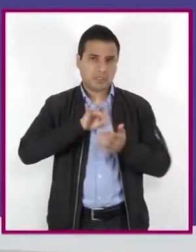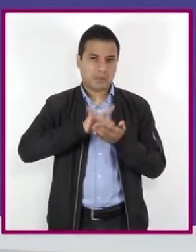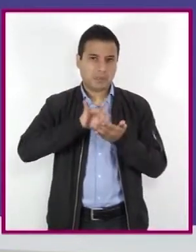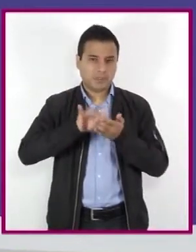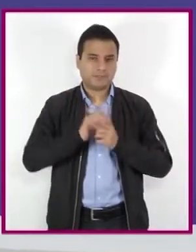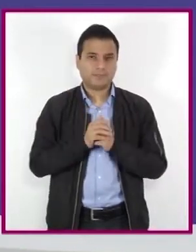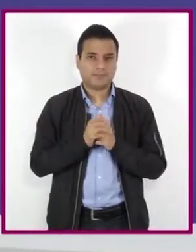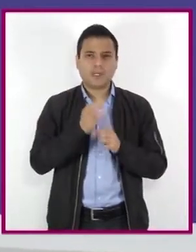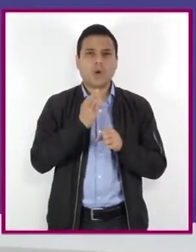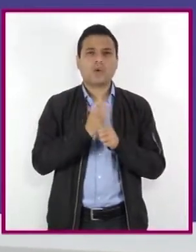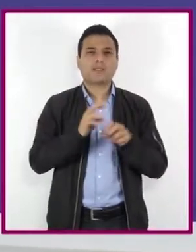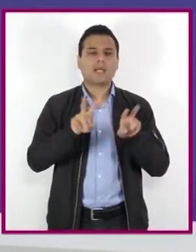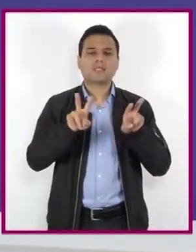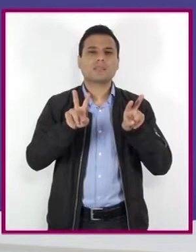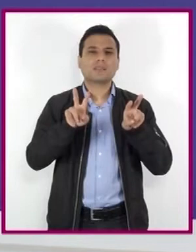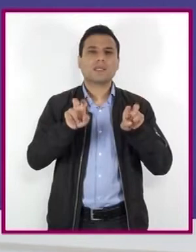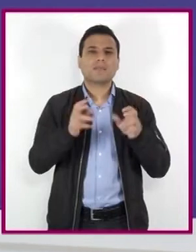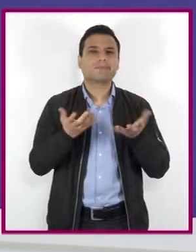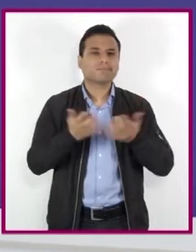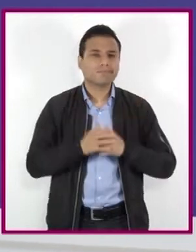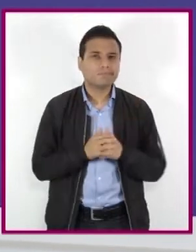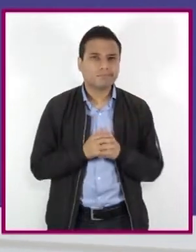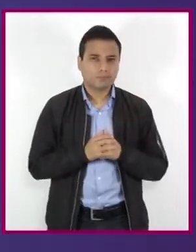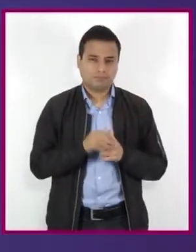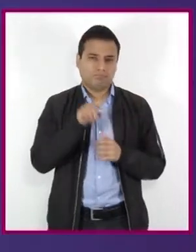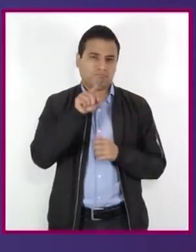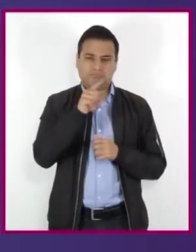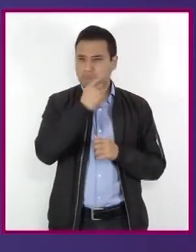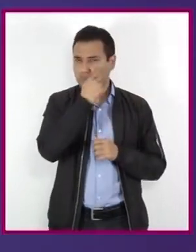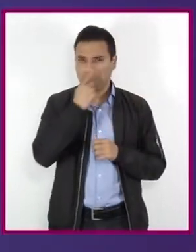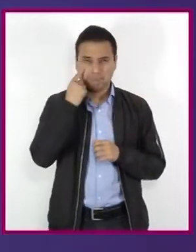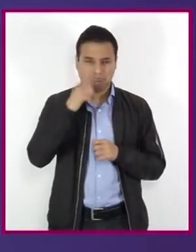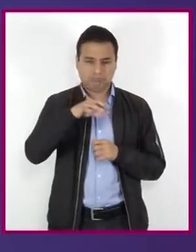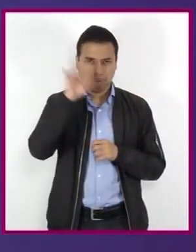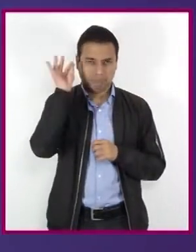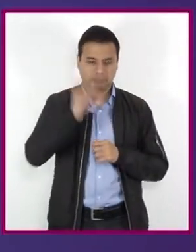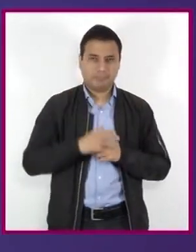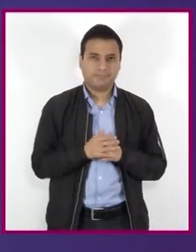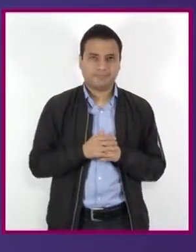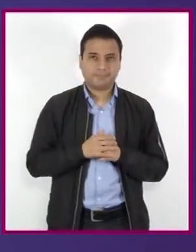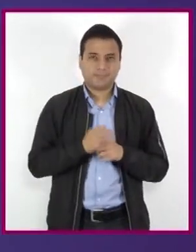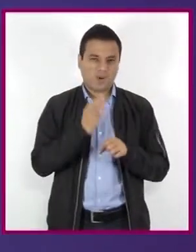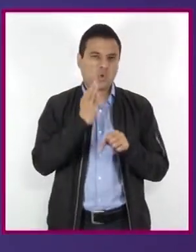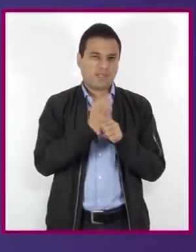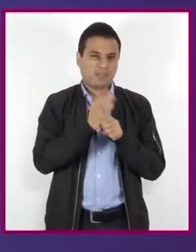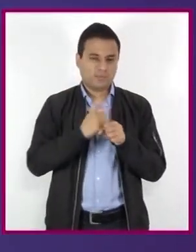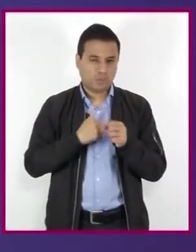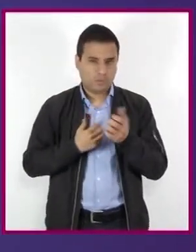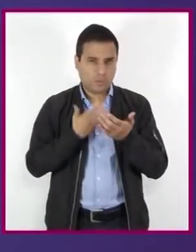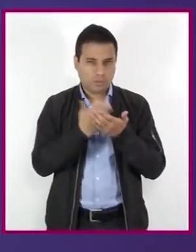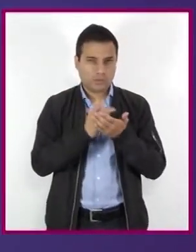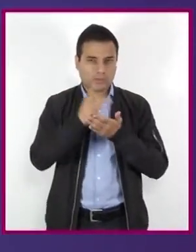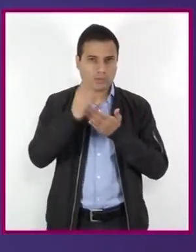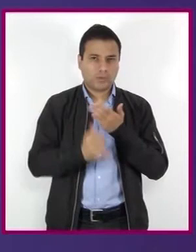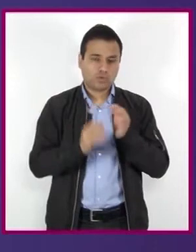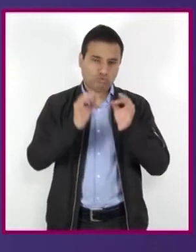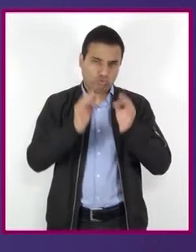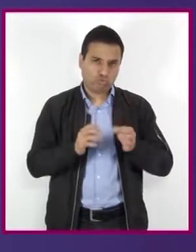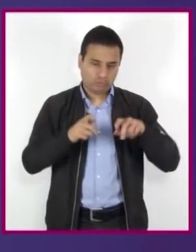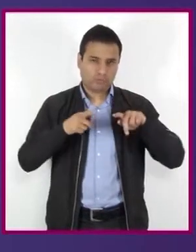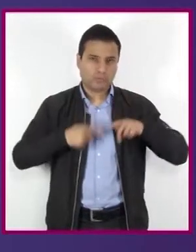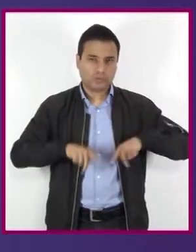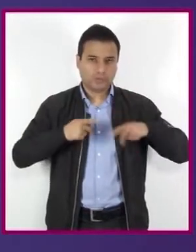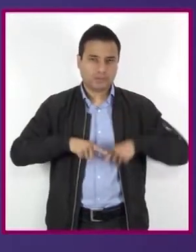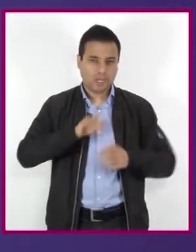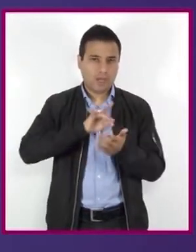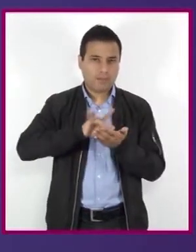con el tema seleccionado podemos elegir alguno de ellos. En este caso planteamos un proyecto de tipo ciudadano, donde,